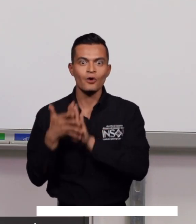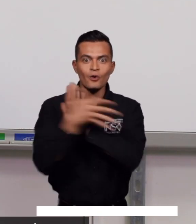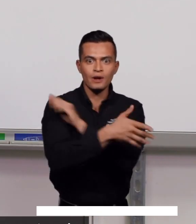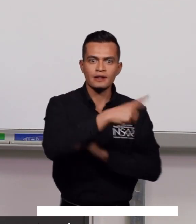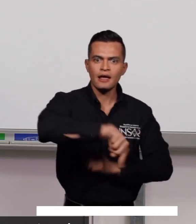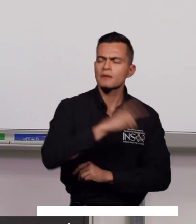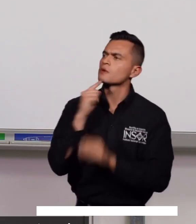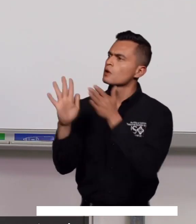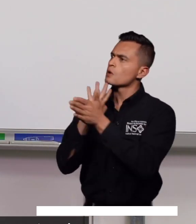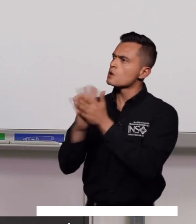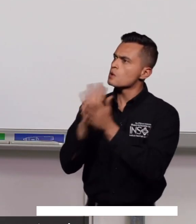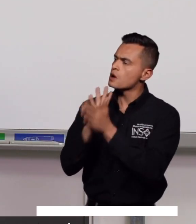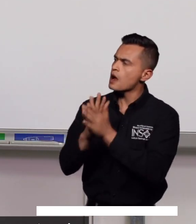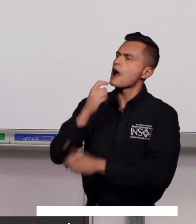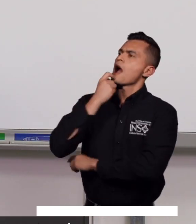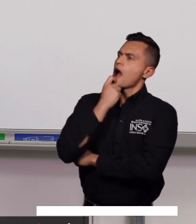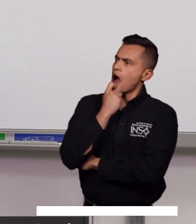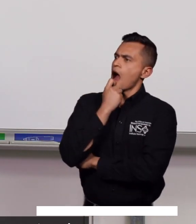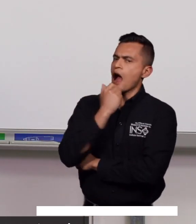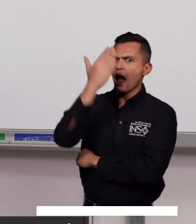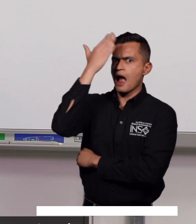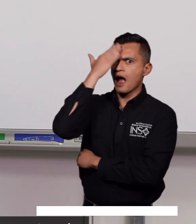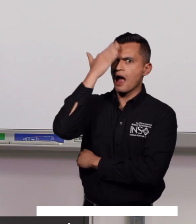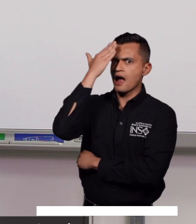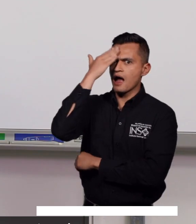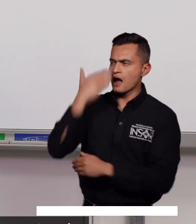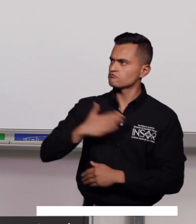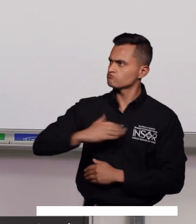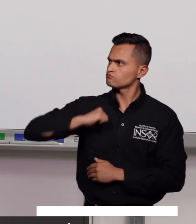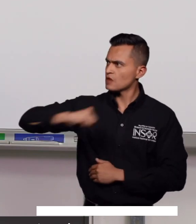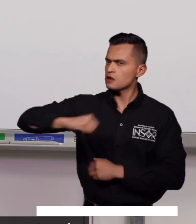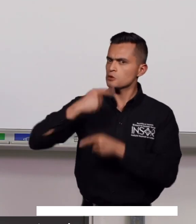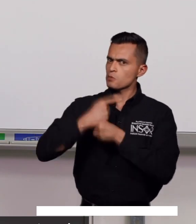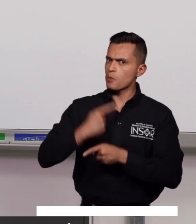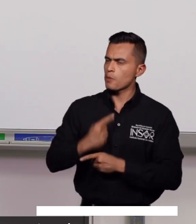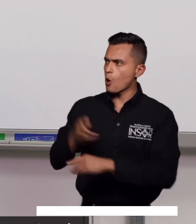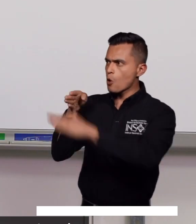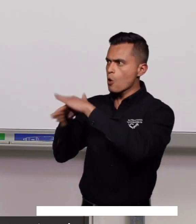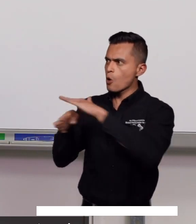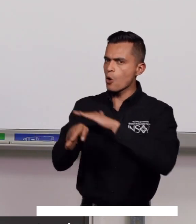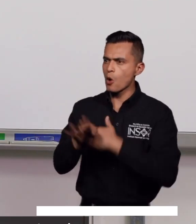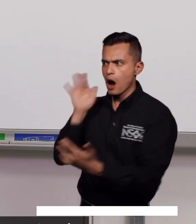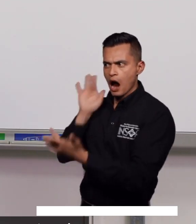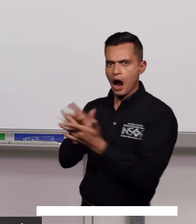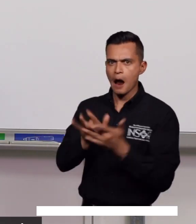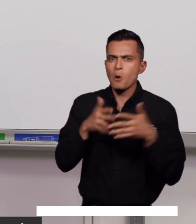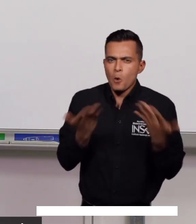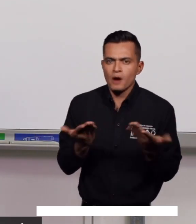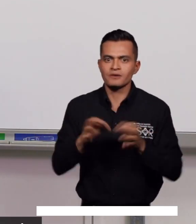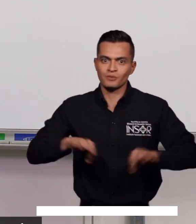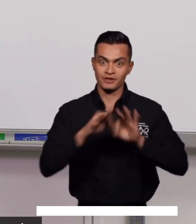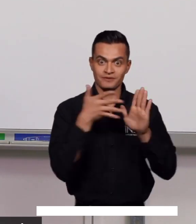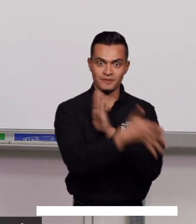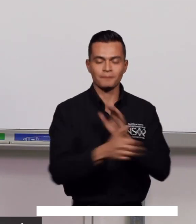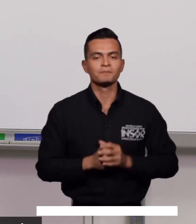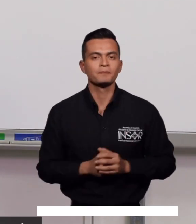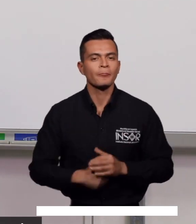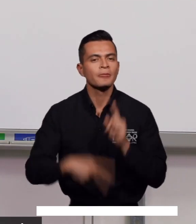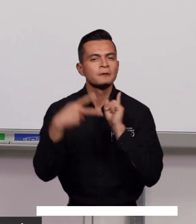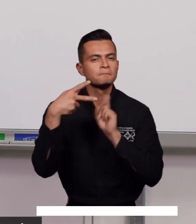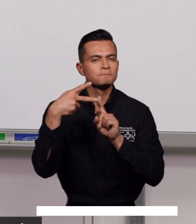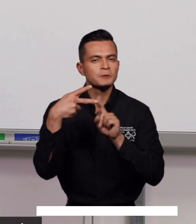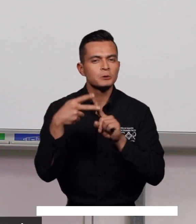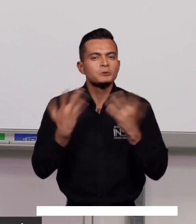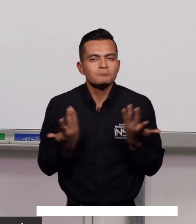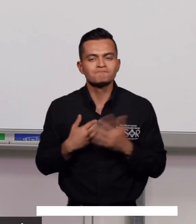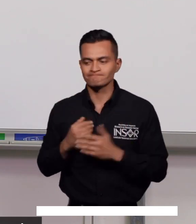instituciones con el fin de que la población sorda pueda encontrar la fuente del ejercicio de sus derechos. La segunda es